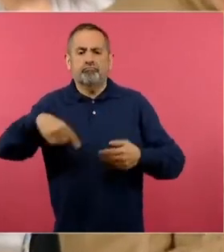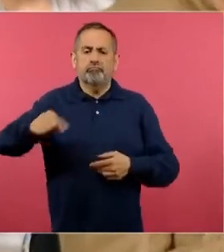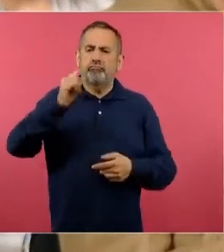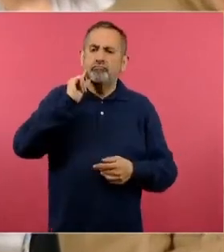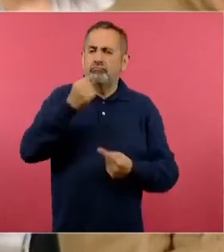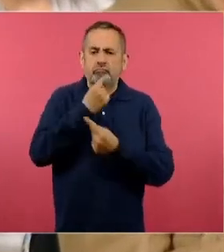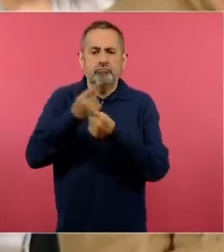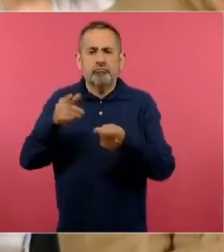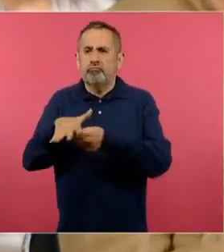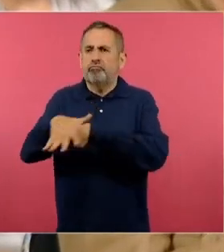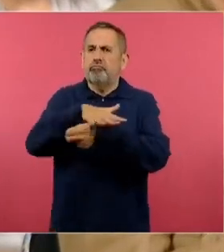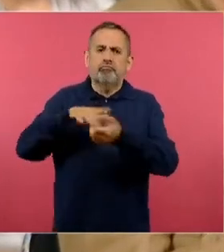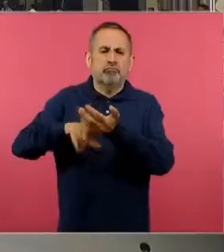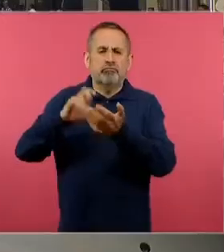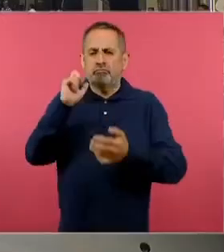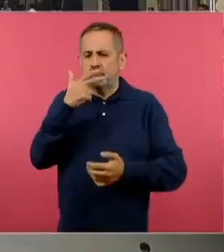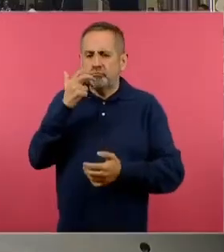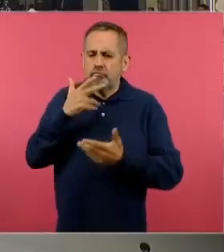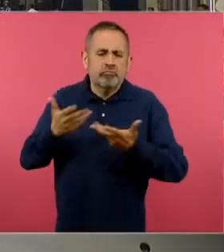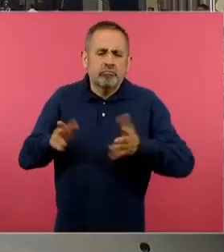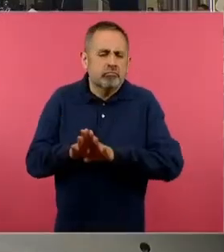y los niños de esta entidad muchas gracias